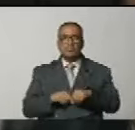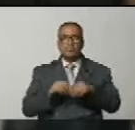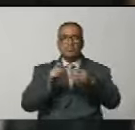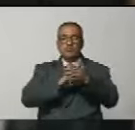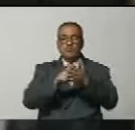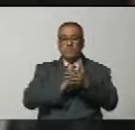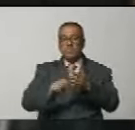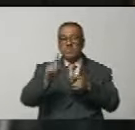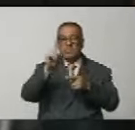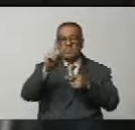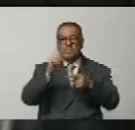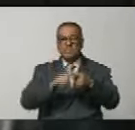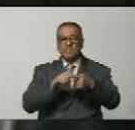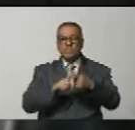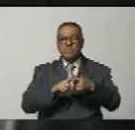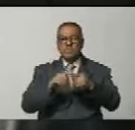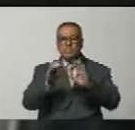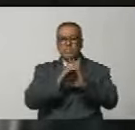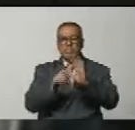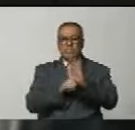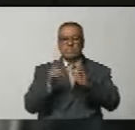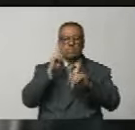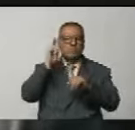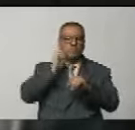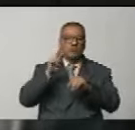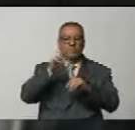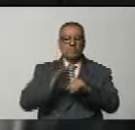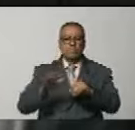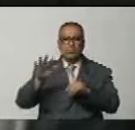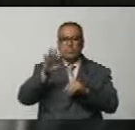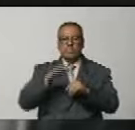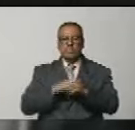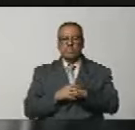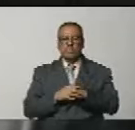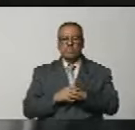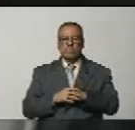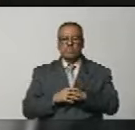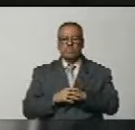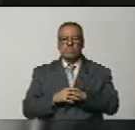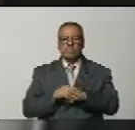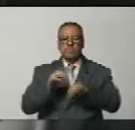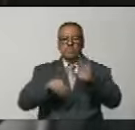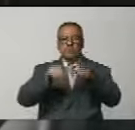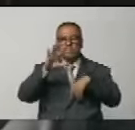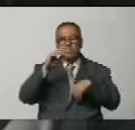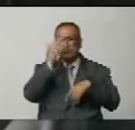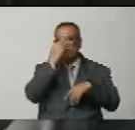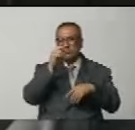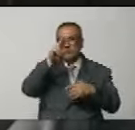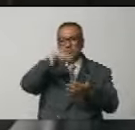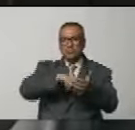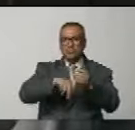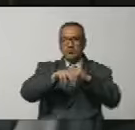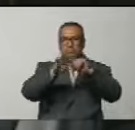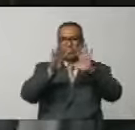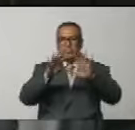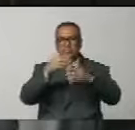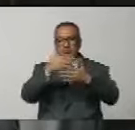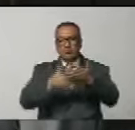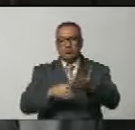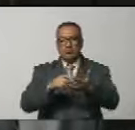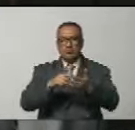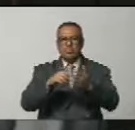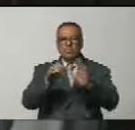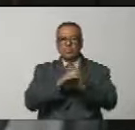enmienda número uno de la constitución de la república bolivariana de venezuela del 15 de febrero de 2009 publicada en